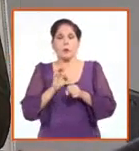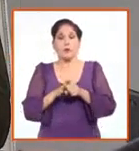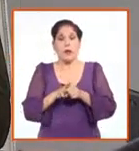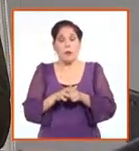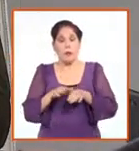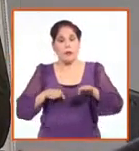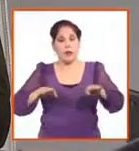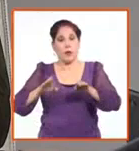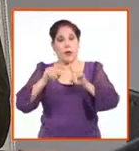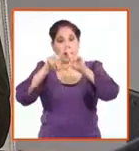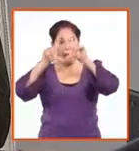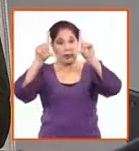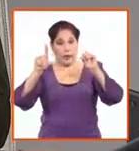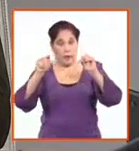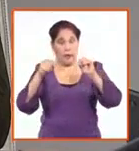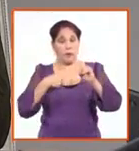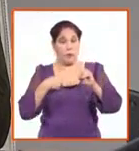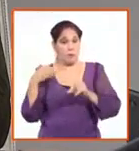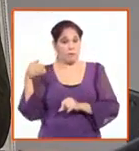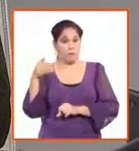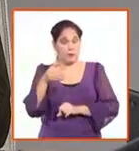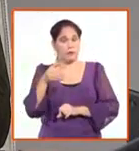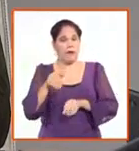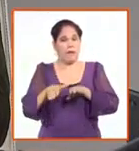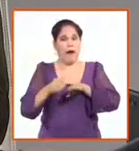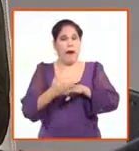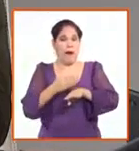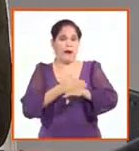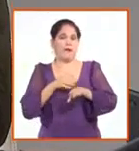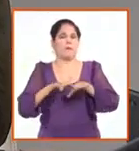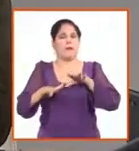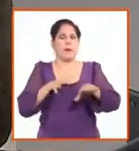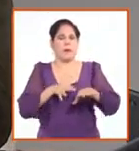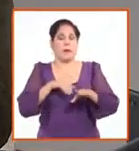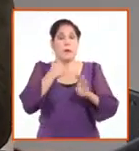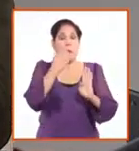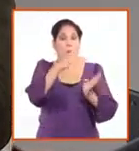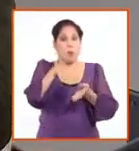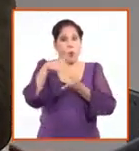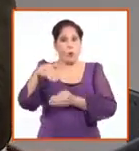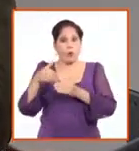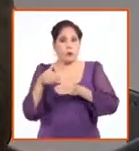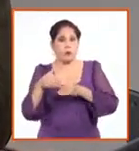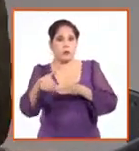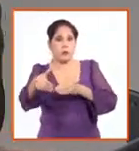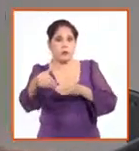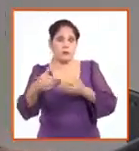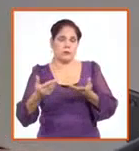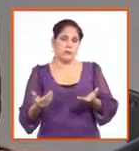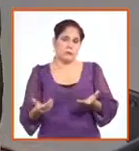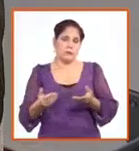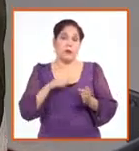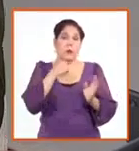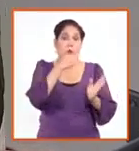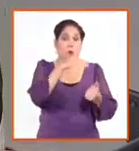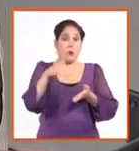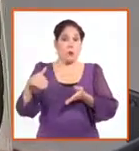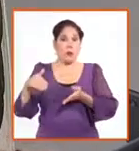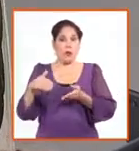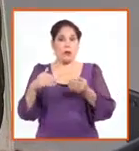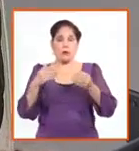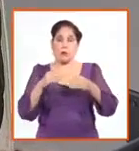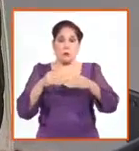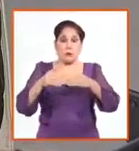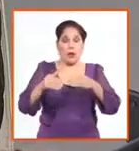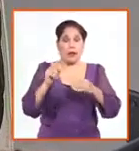este evento. Bueno, ¿cuántos muertos más hacen falta? ¿Cuántos muertos más hacen falta